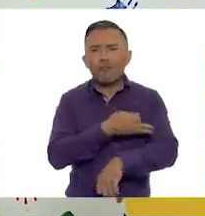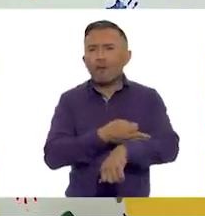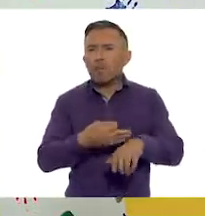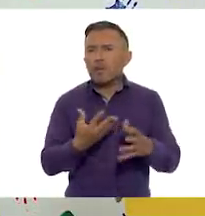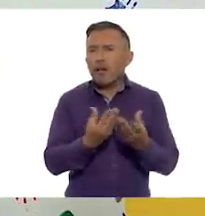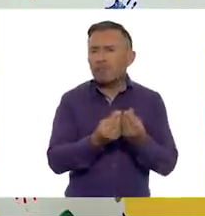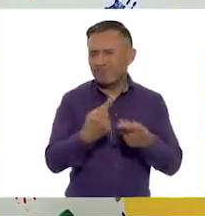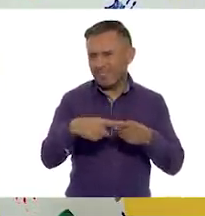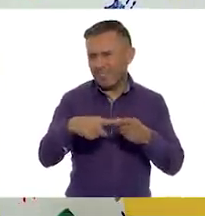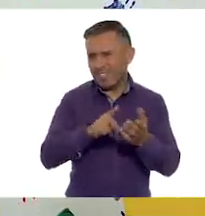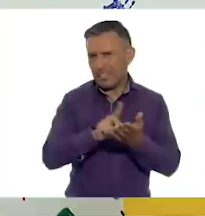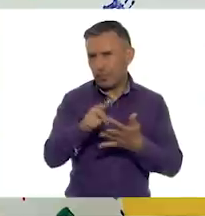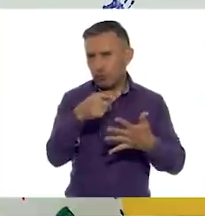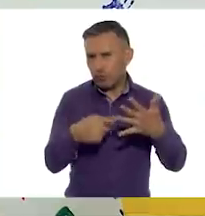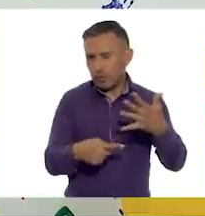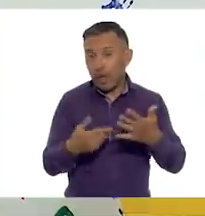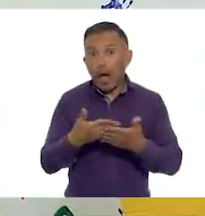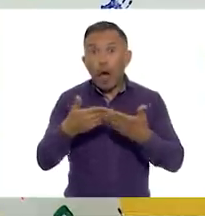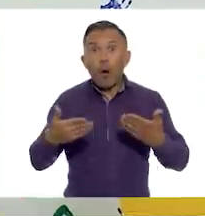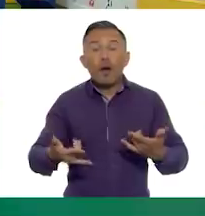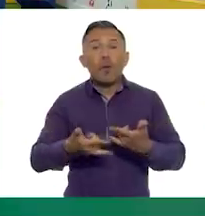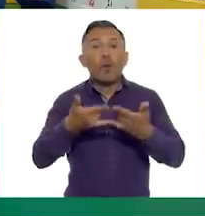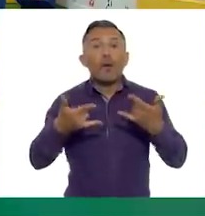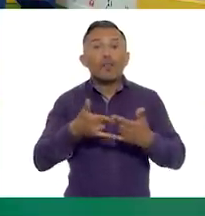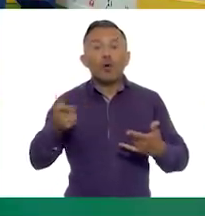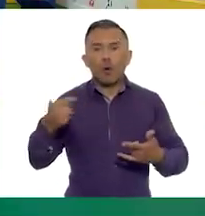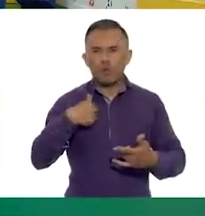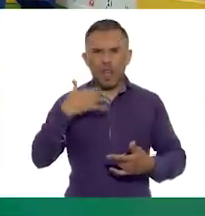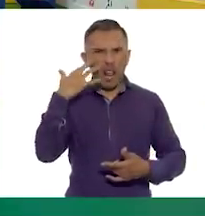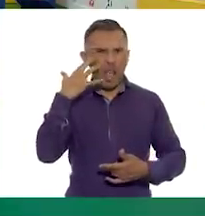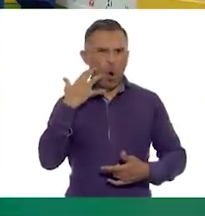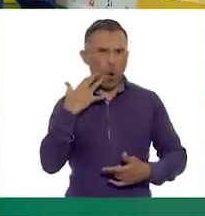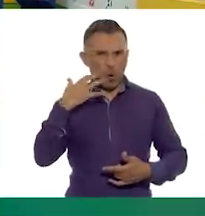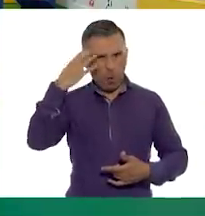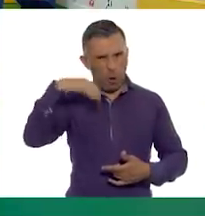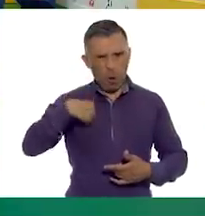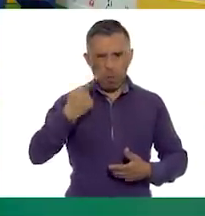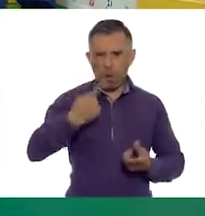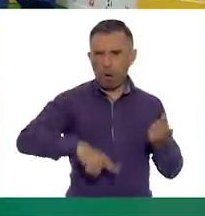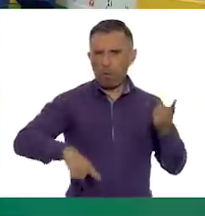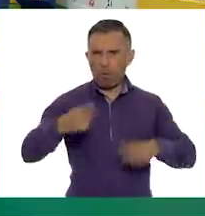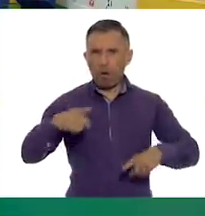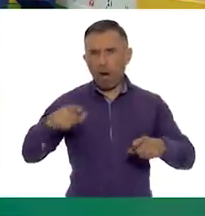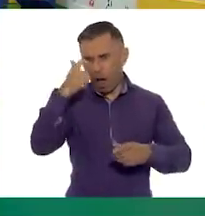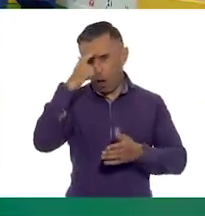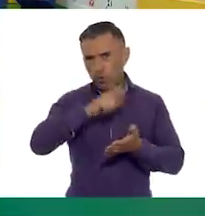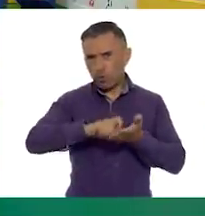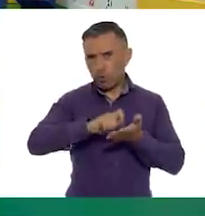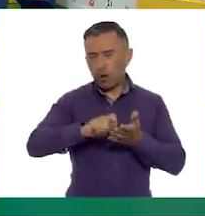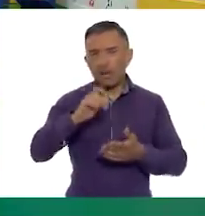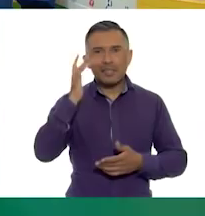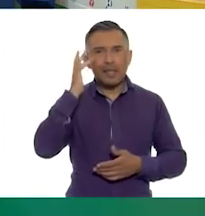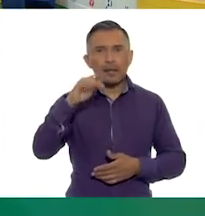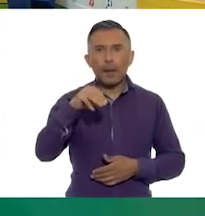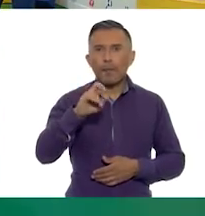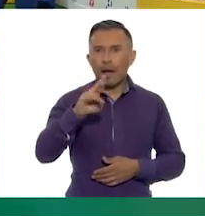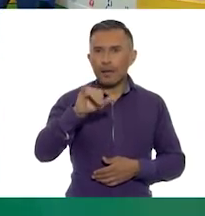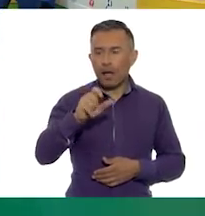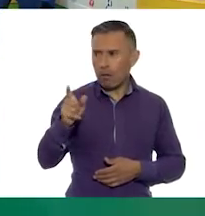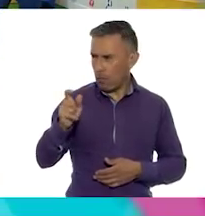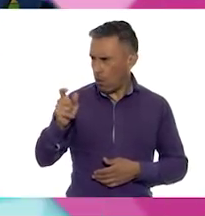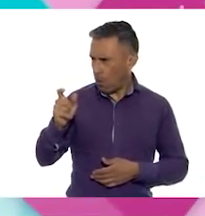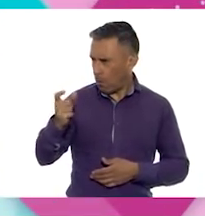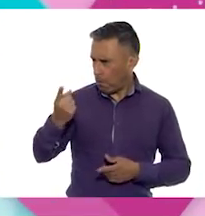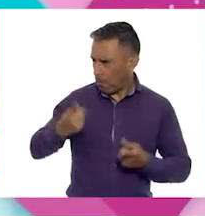escuchar el cuento La dictadura del león, de la autora María Alonso Santamaría. ¡Wow! ¡Una dictadura! ¡Muy bien!